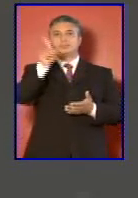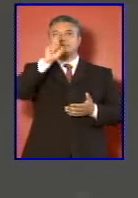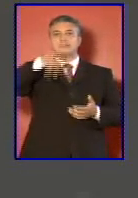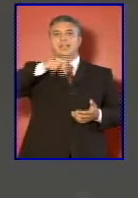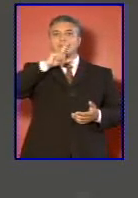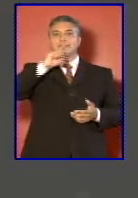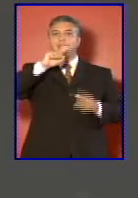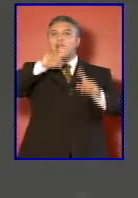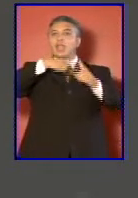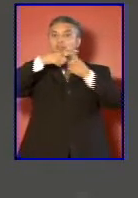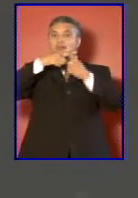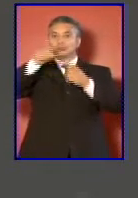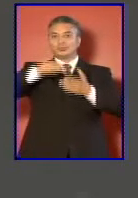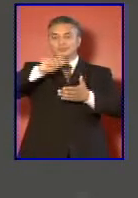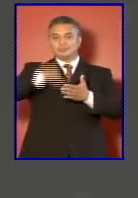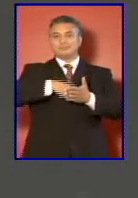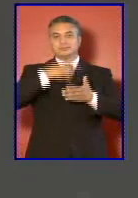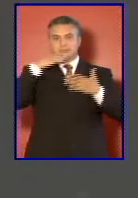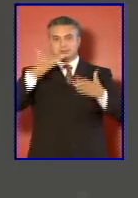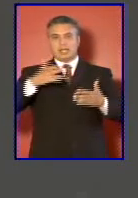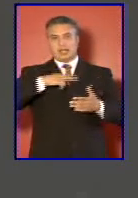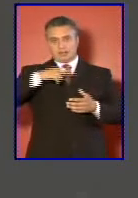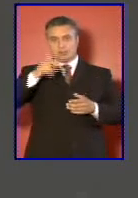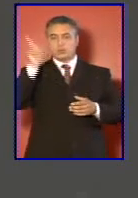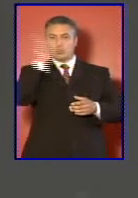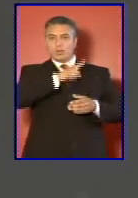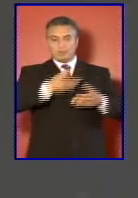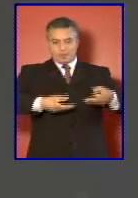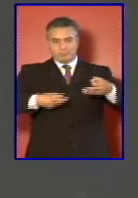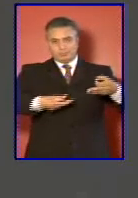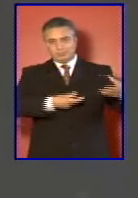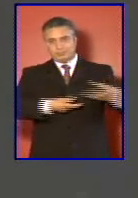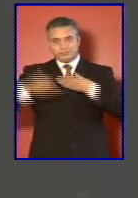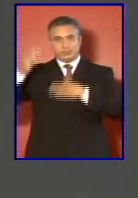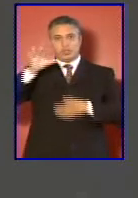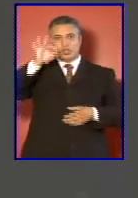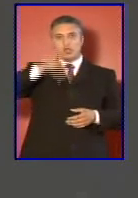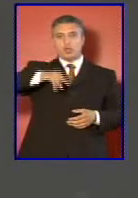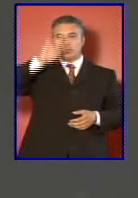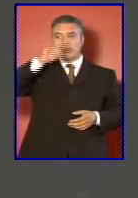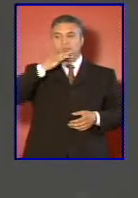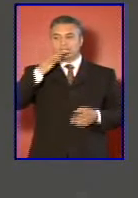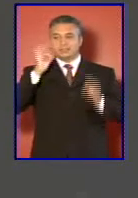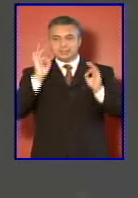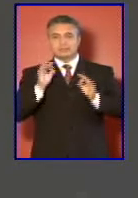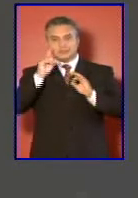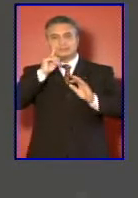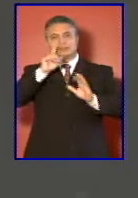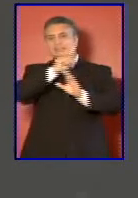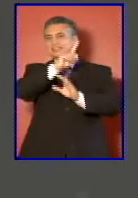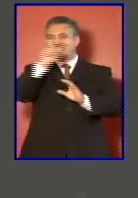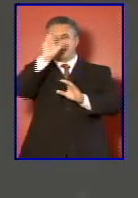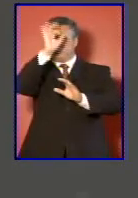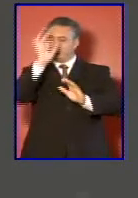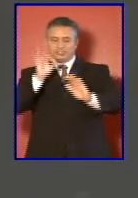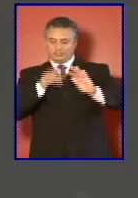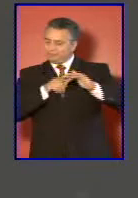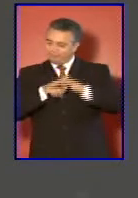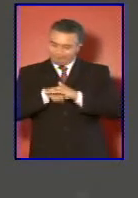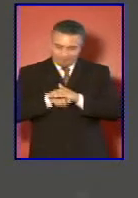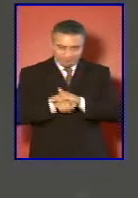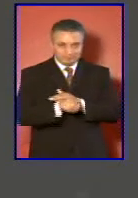memorándum necesarios para Naciones Unidas y de esta manera entramos en pleno proceso de calificación